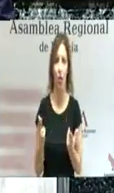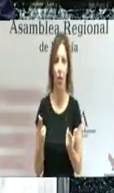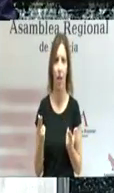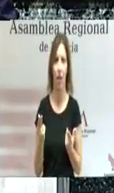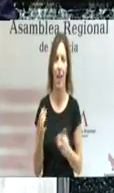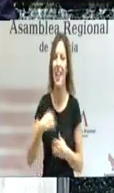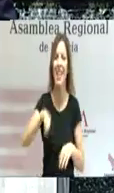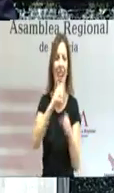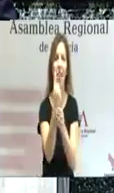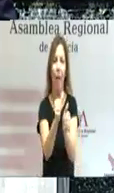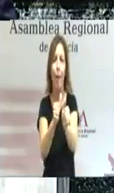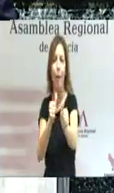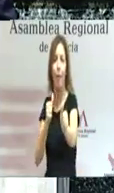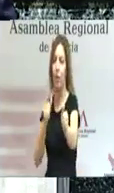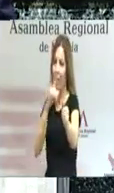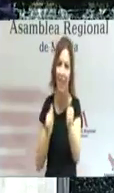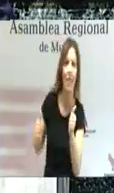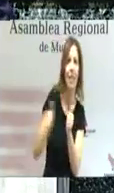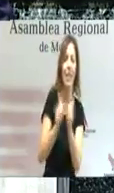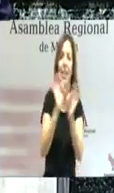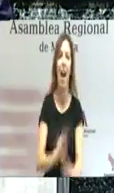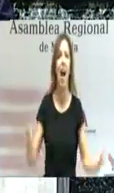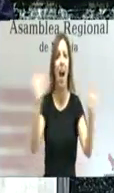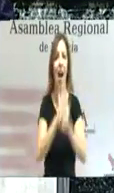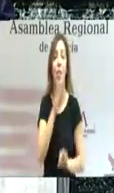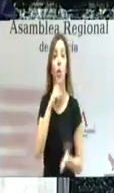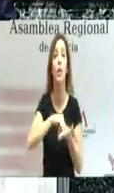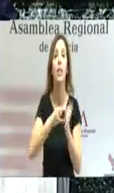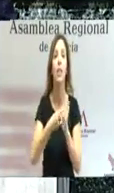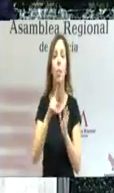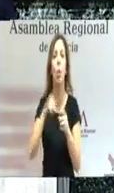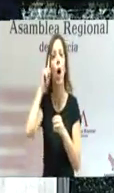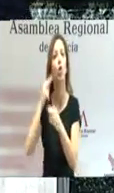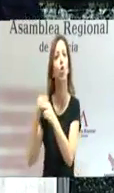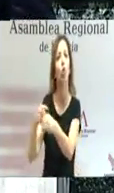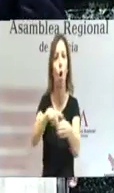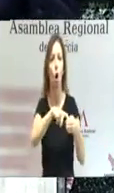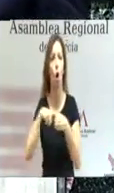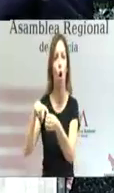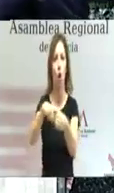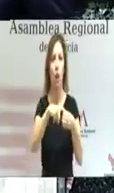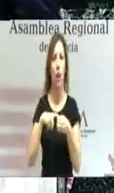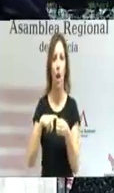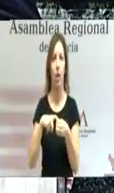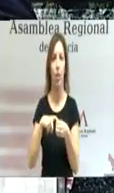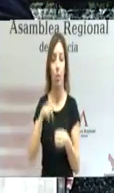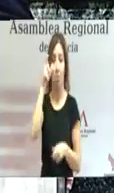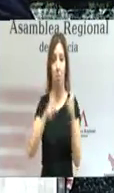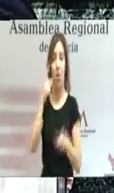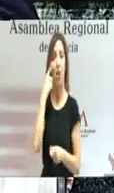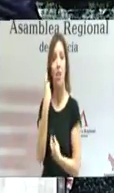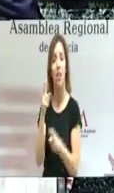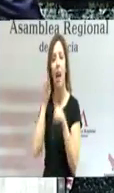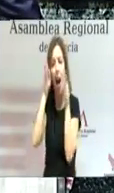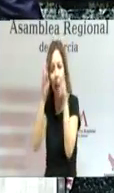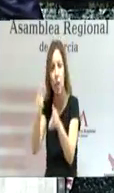Nadie se queda atrás en estos servicios porque nuestro sistema es solidario y aquellos que precisan de una mayor atención